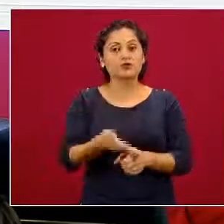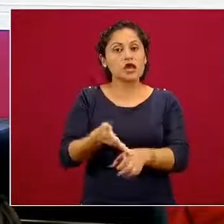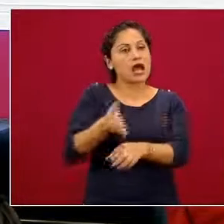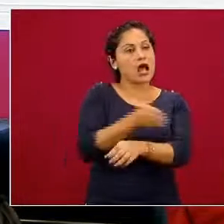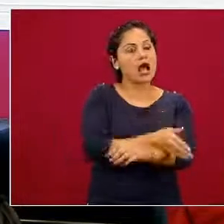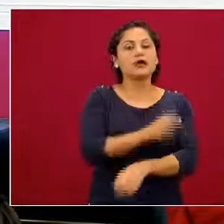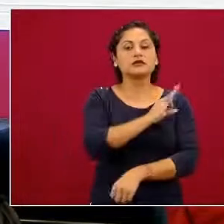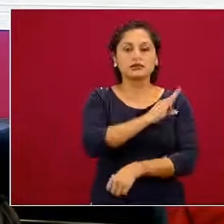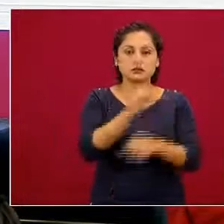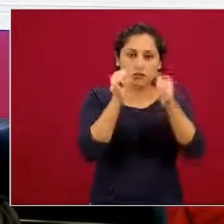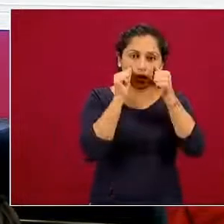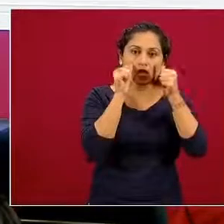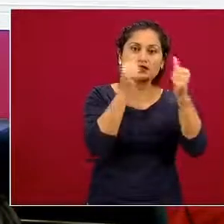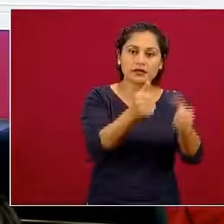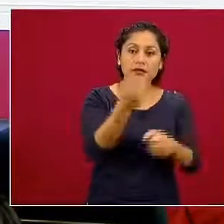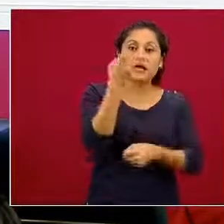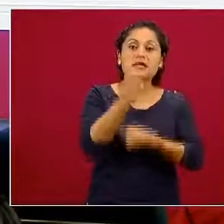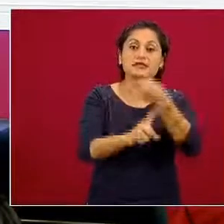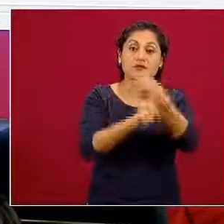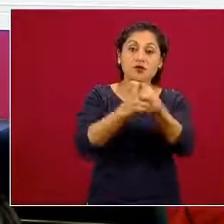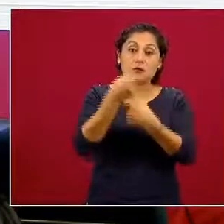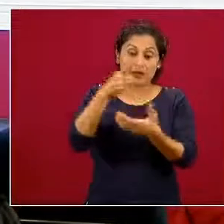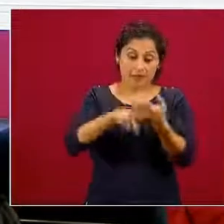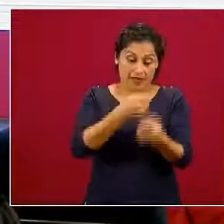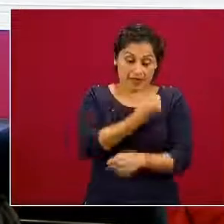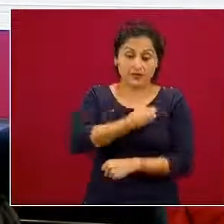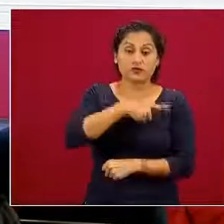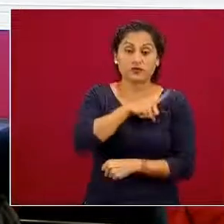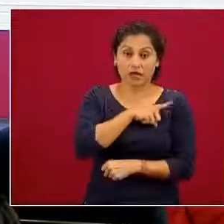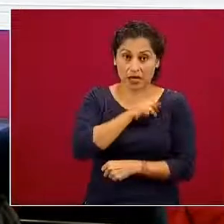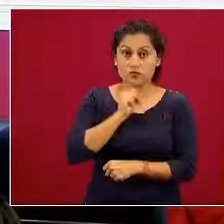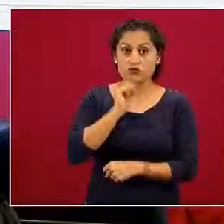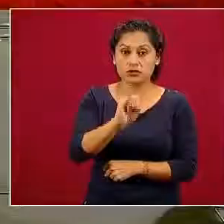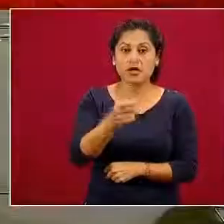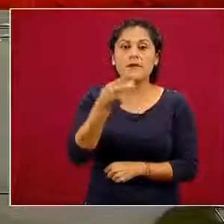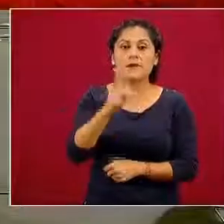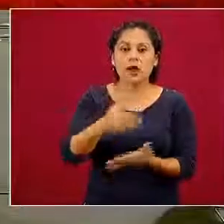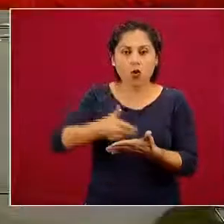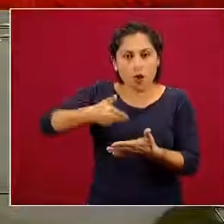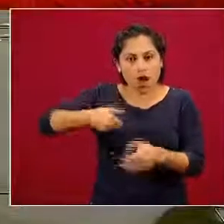pública que se viene incrementando, pero también es un problema prevenible.